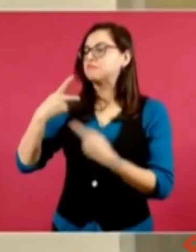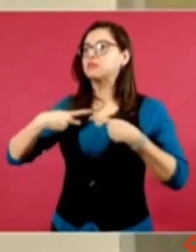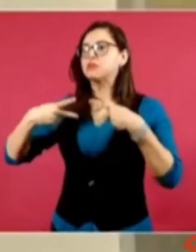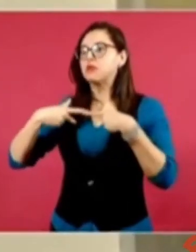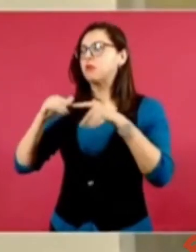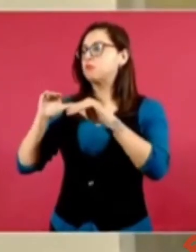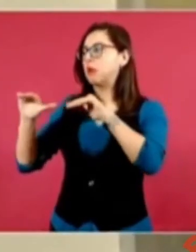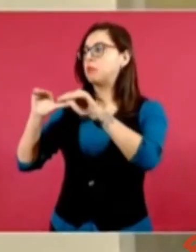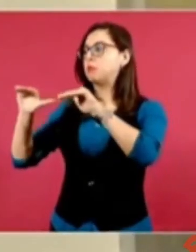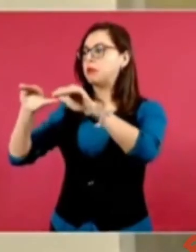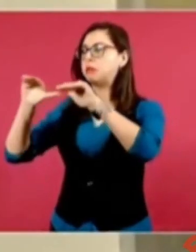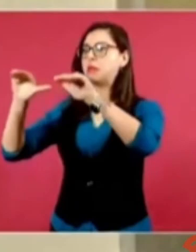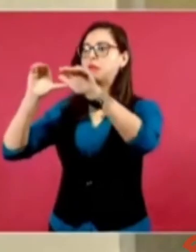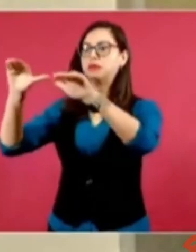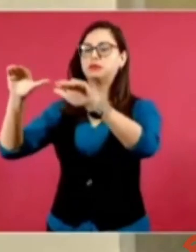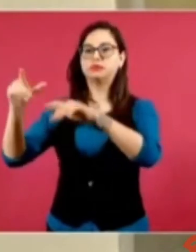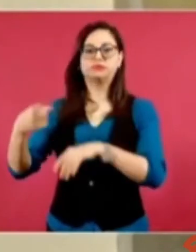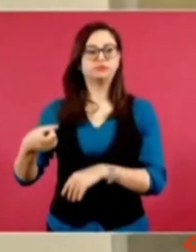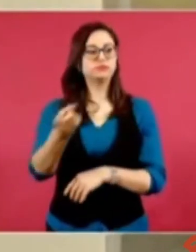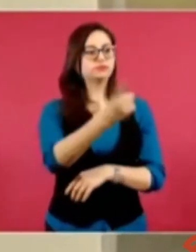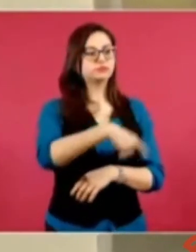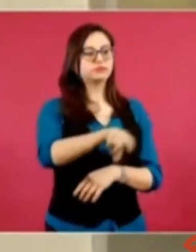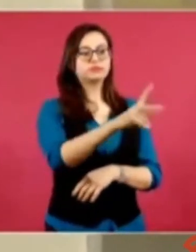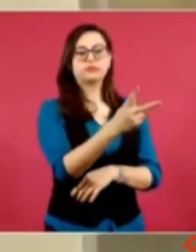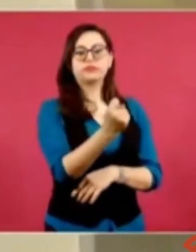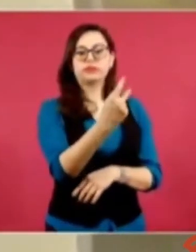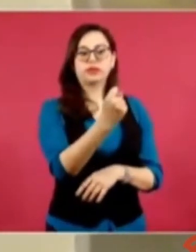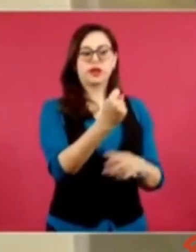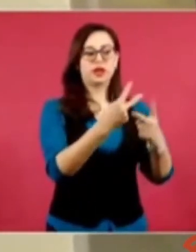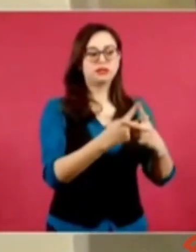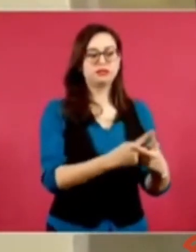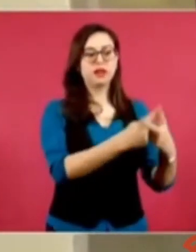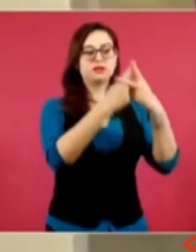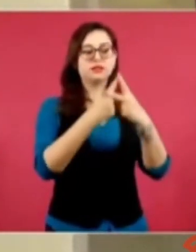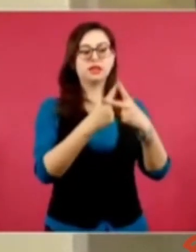y pagados por una asociación así como la de Claudio